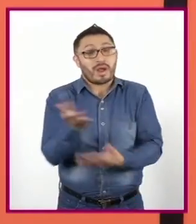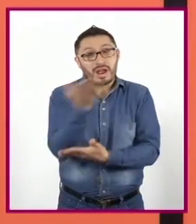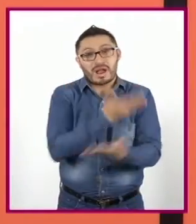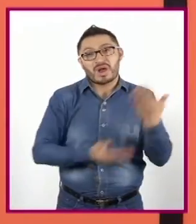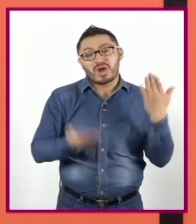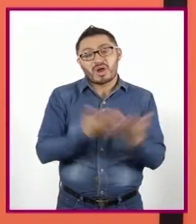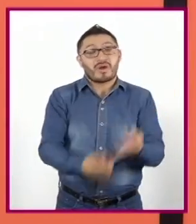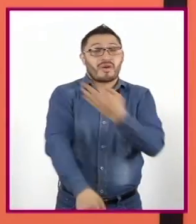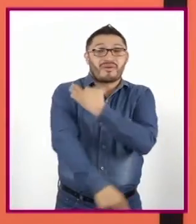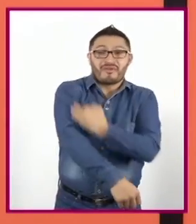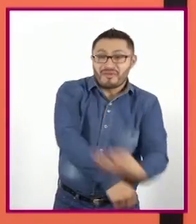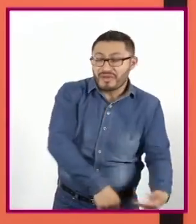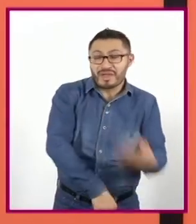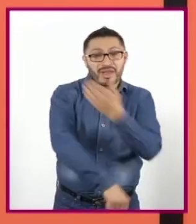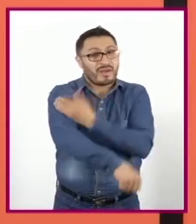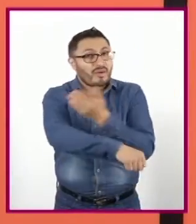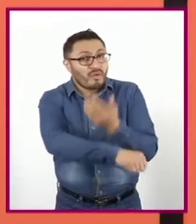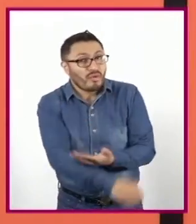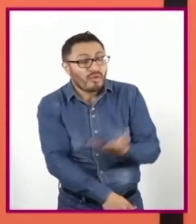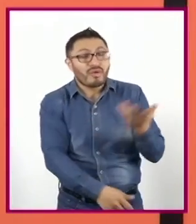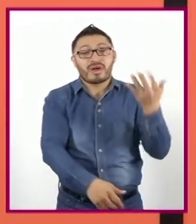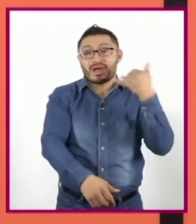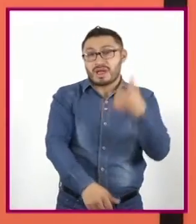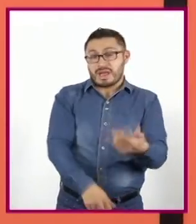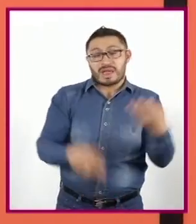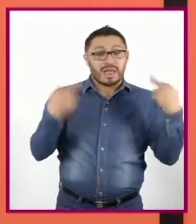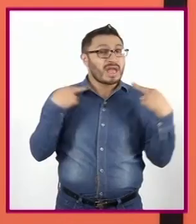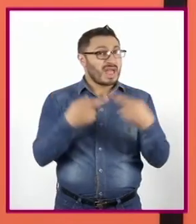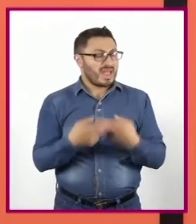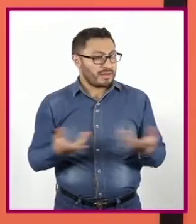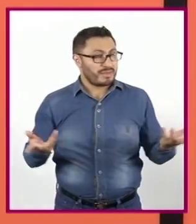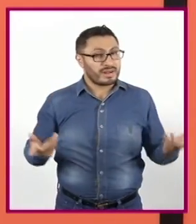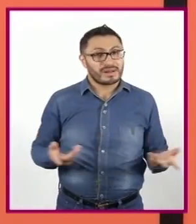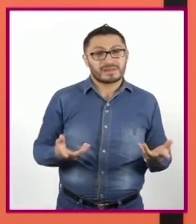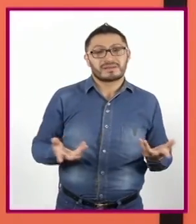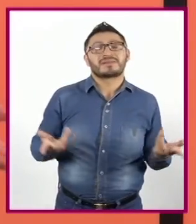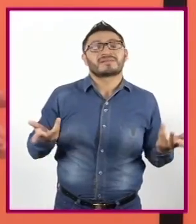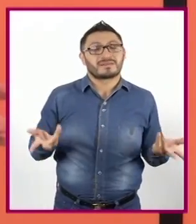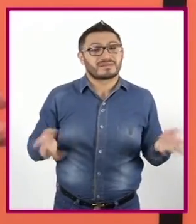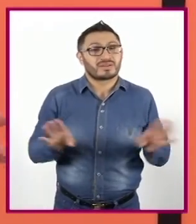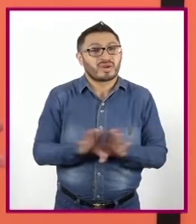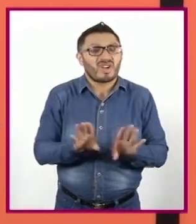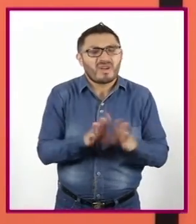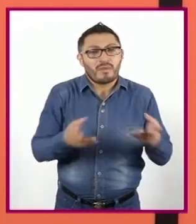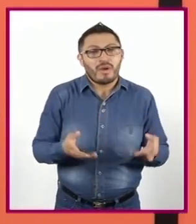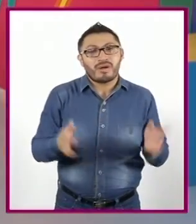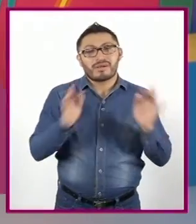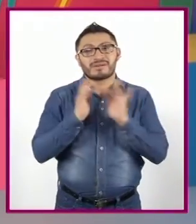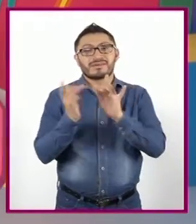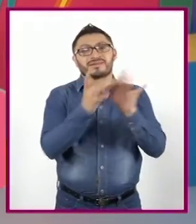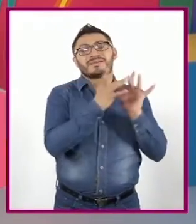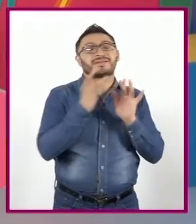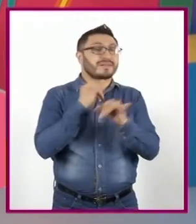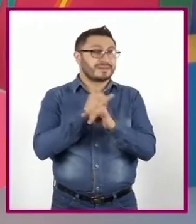sus Familiares Compañeros Y maestros A través de Las redes sociales